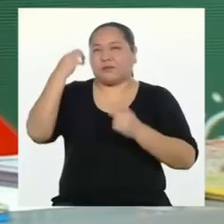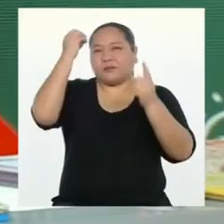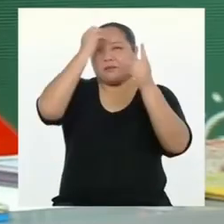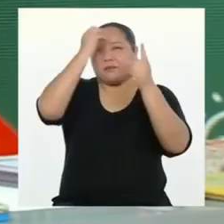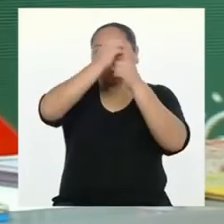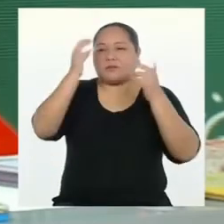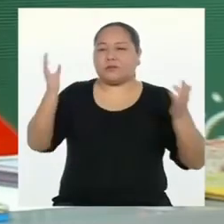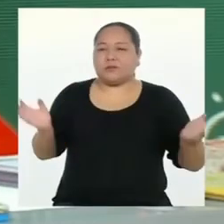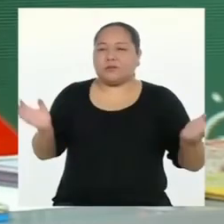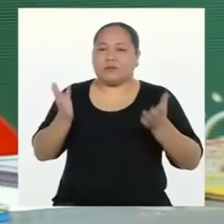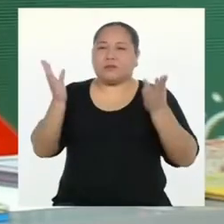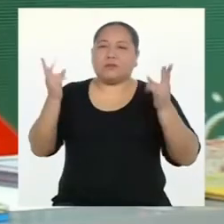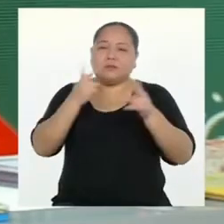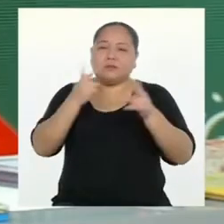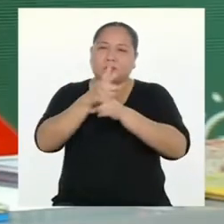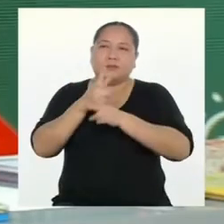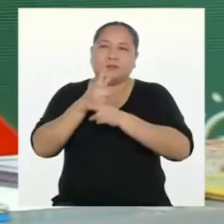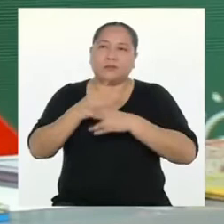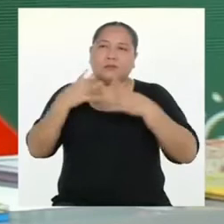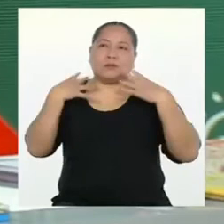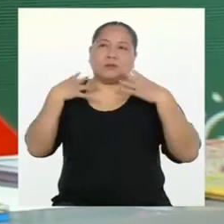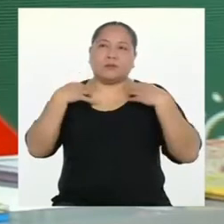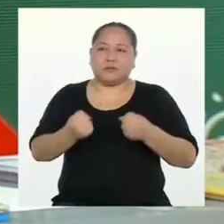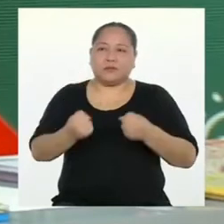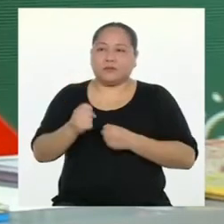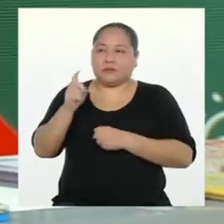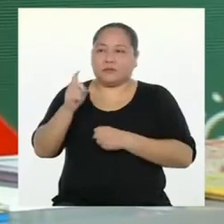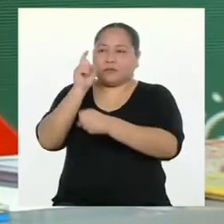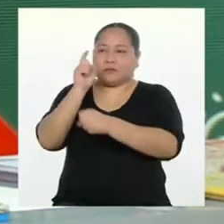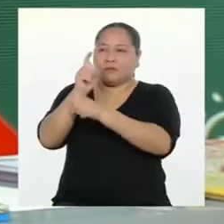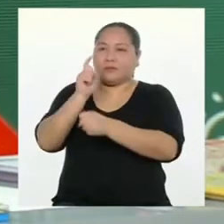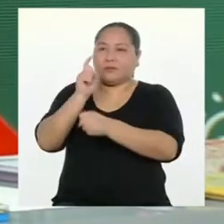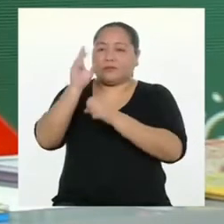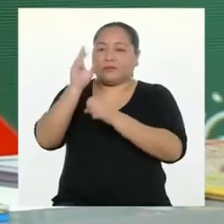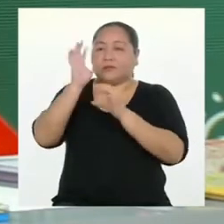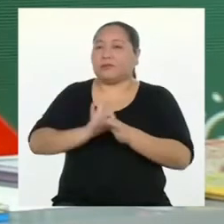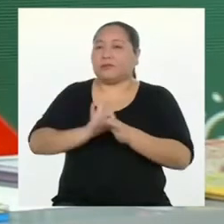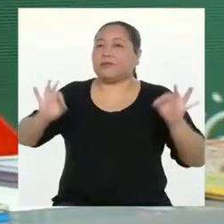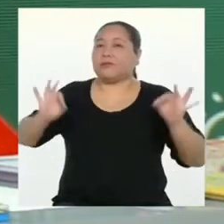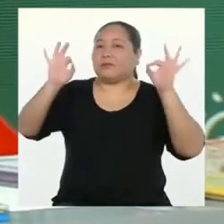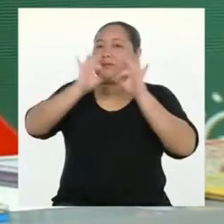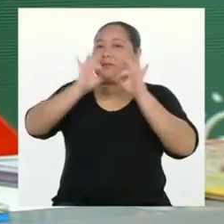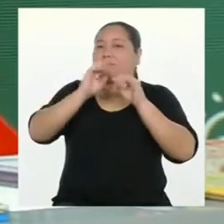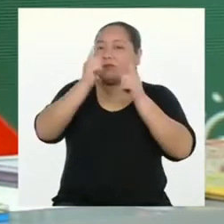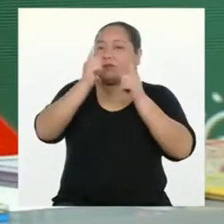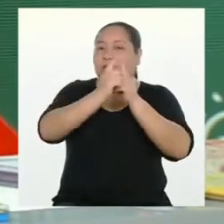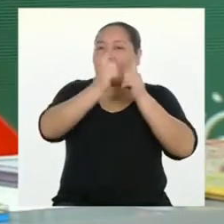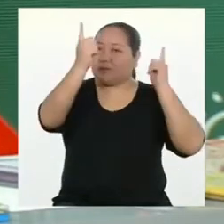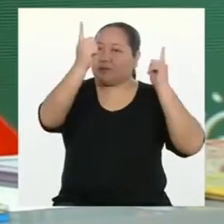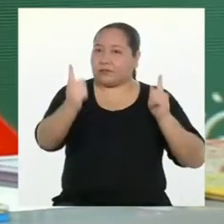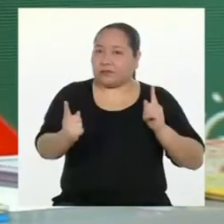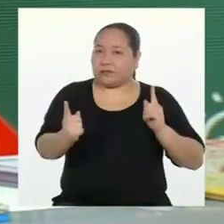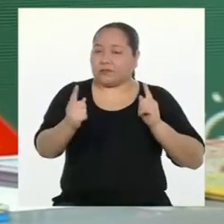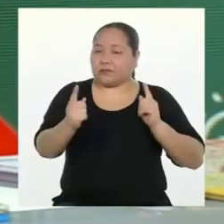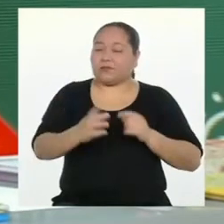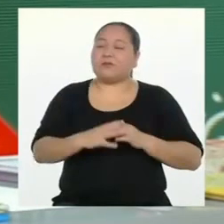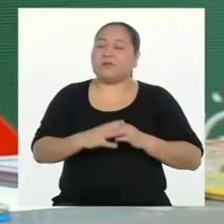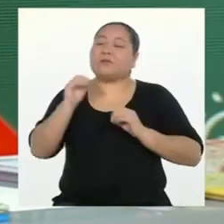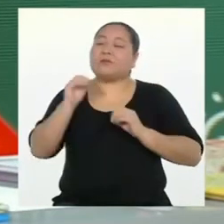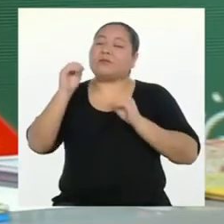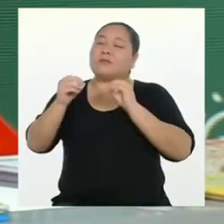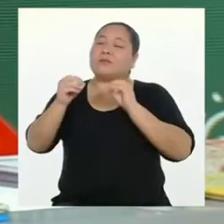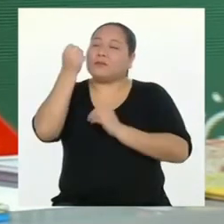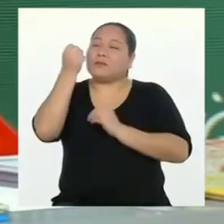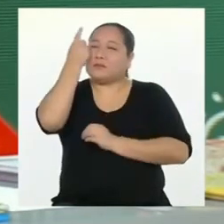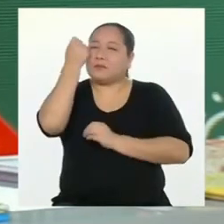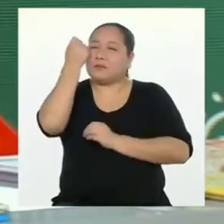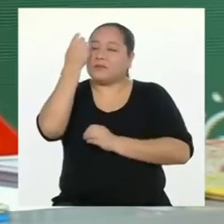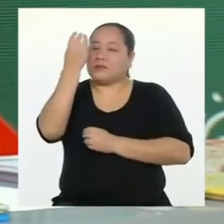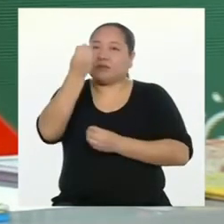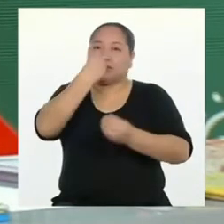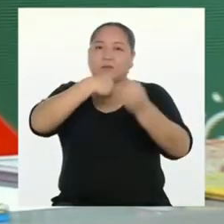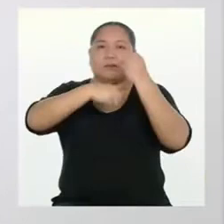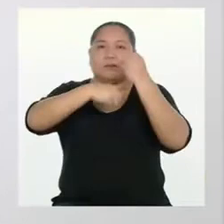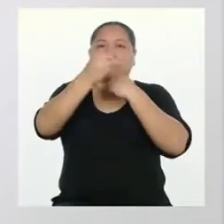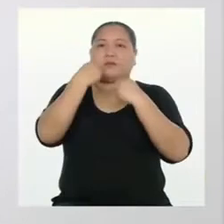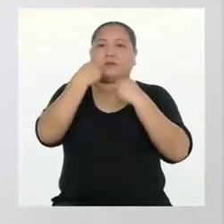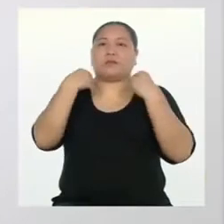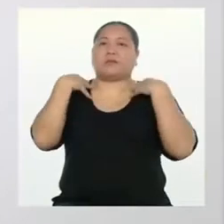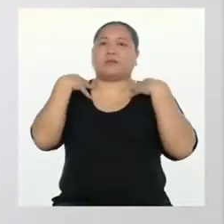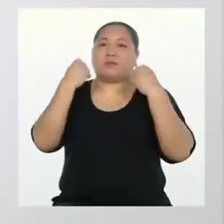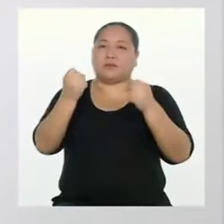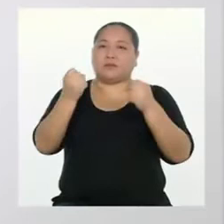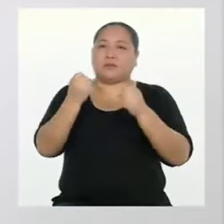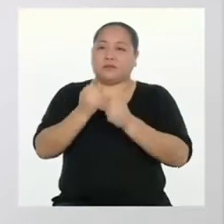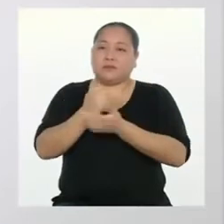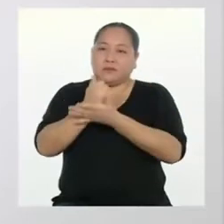resumen sería motivar el cuidado de la salud, concientizar sobre la importancia del distanciamiento social y fomentar la buena alimentación que contribuye a conservar la